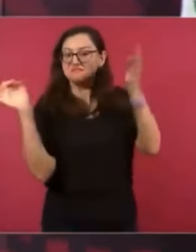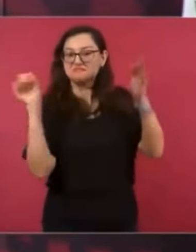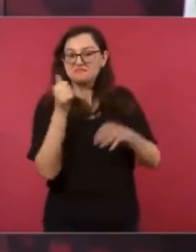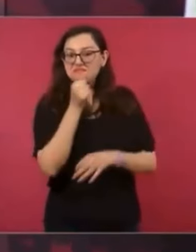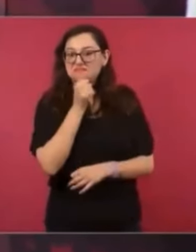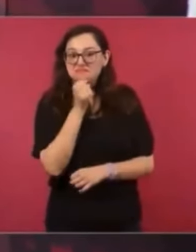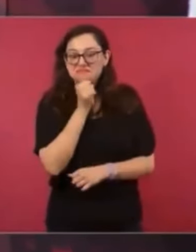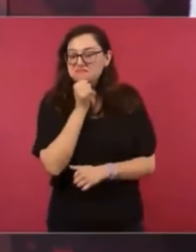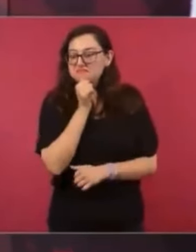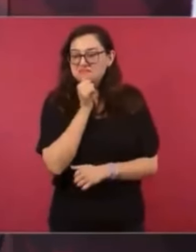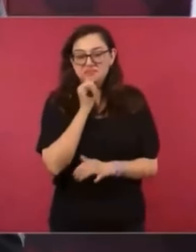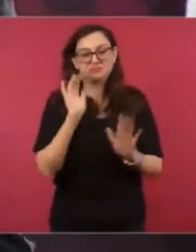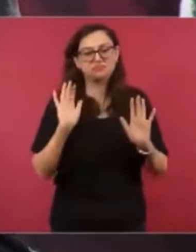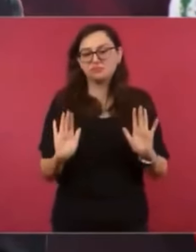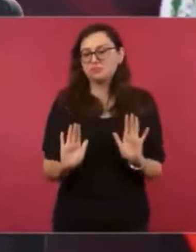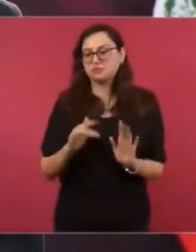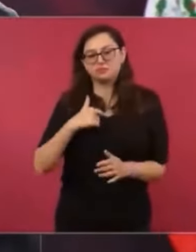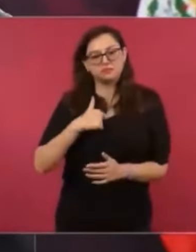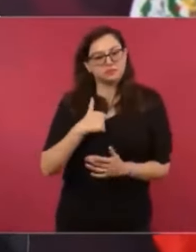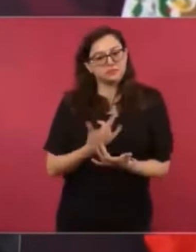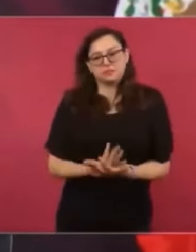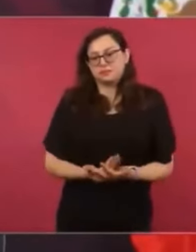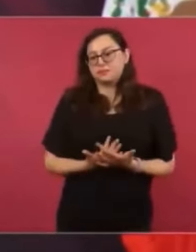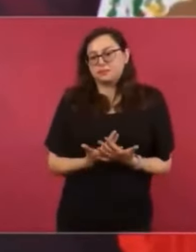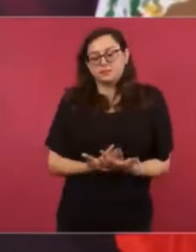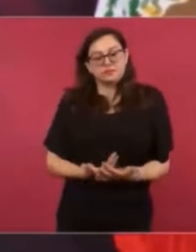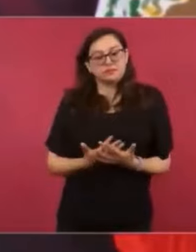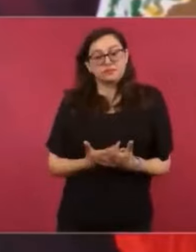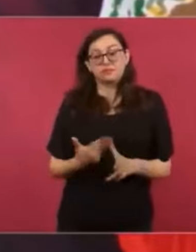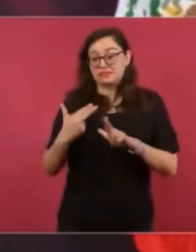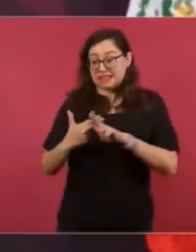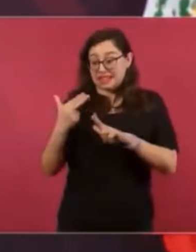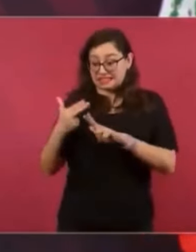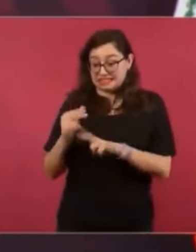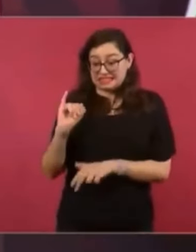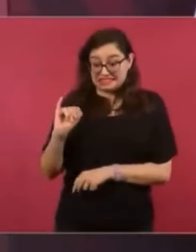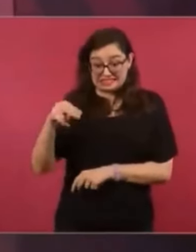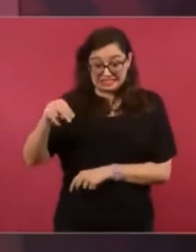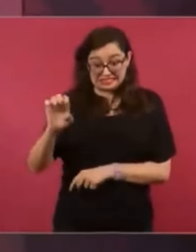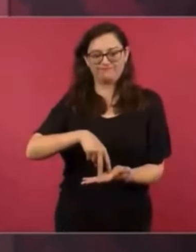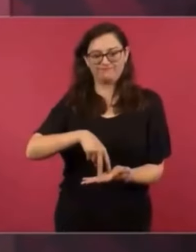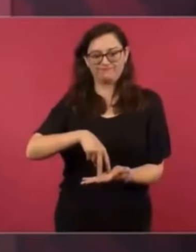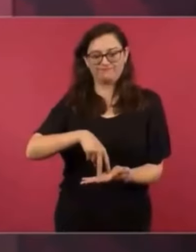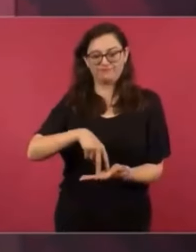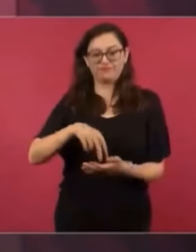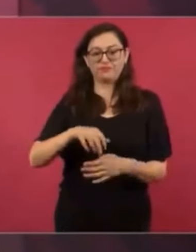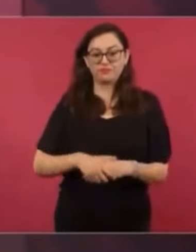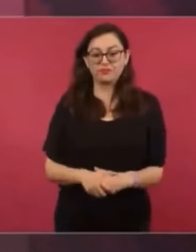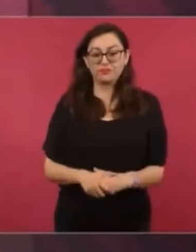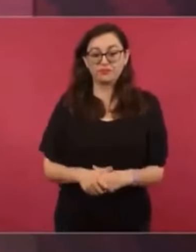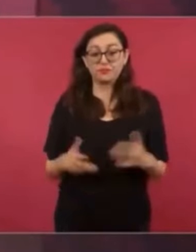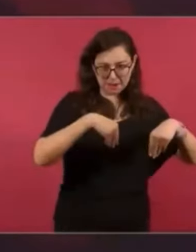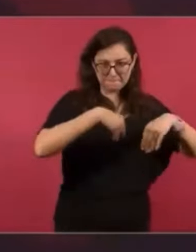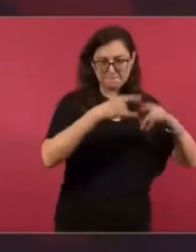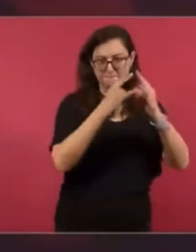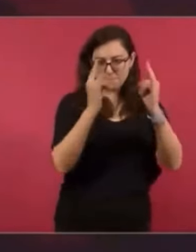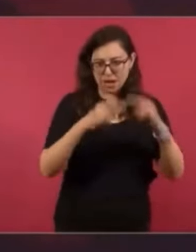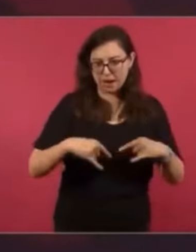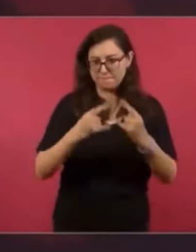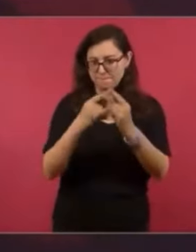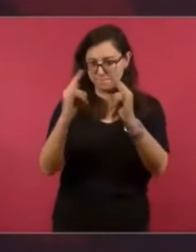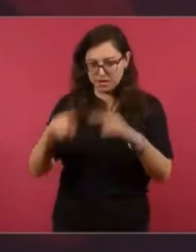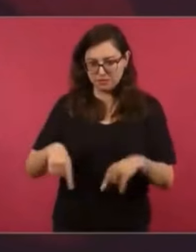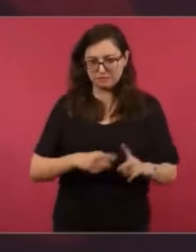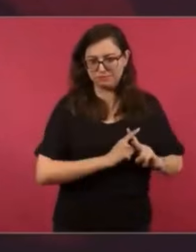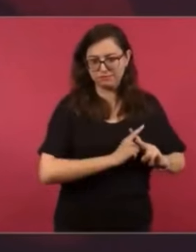Y ya una vez que se dio a conocer, pues ya salí. Yo creo que así debe de ser. Creo